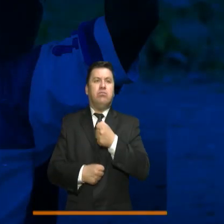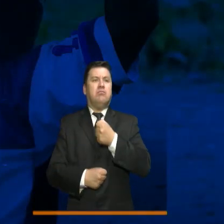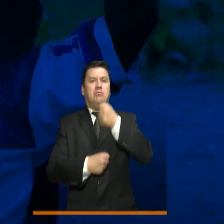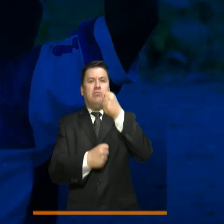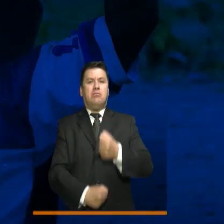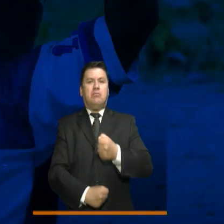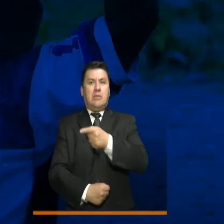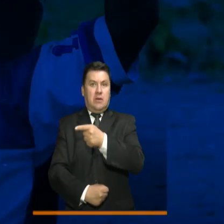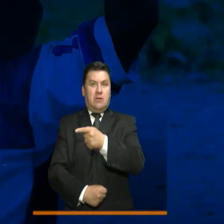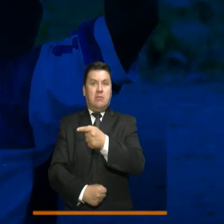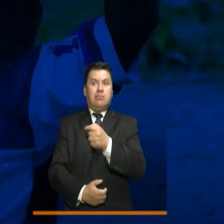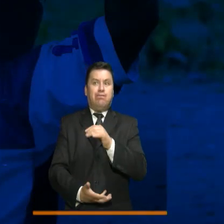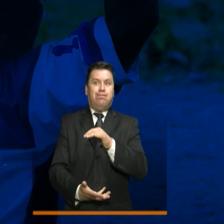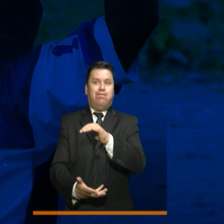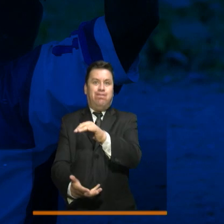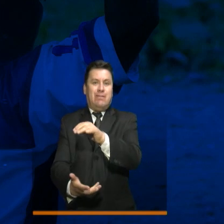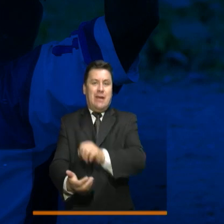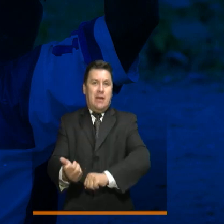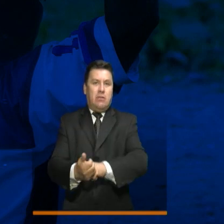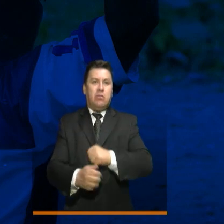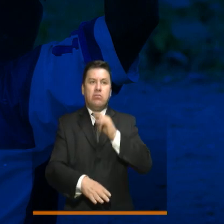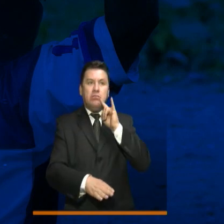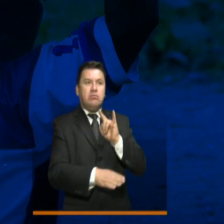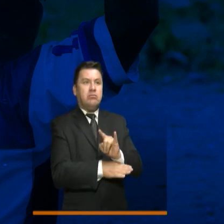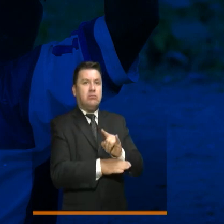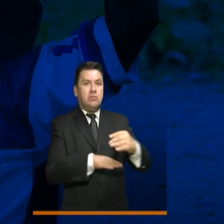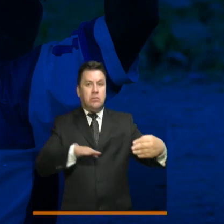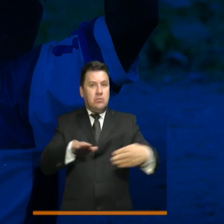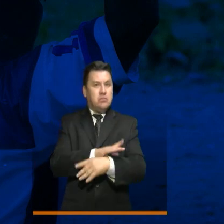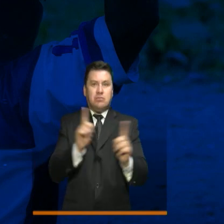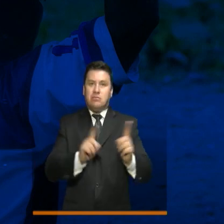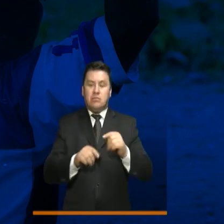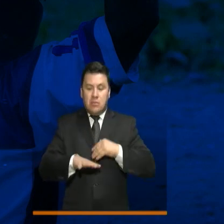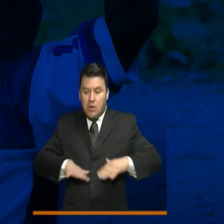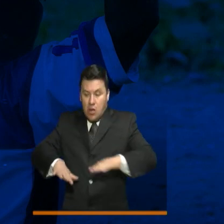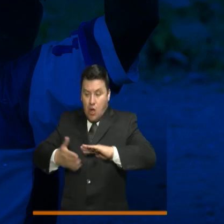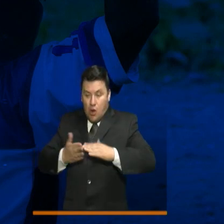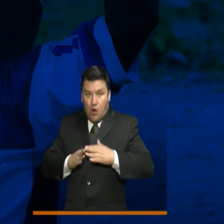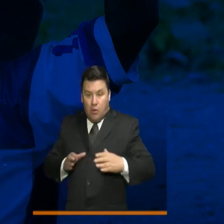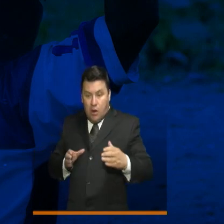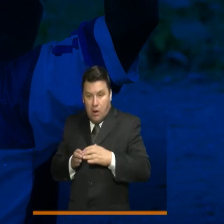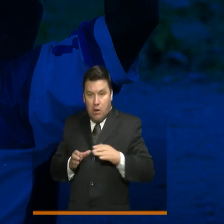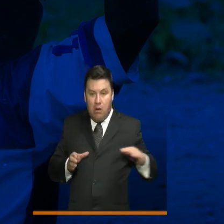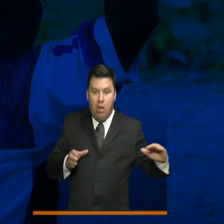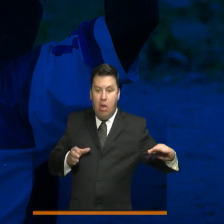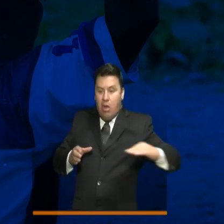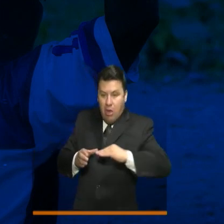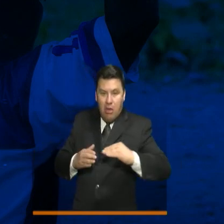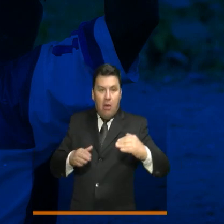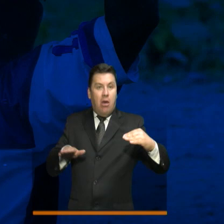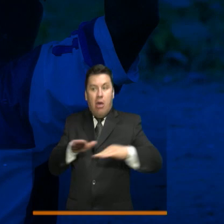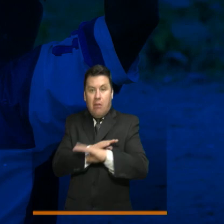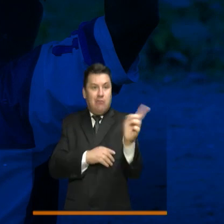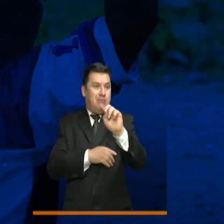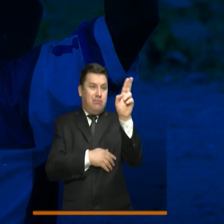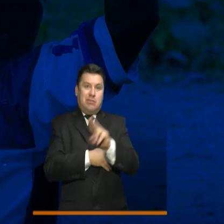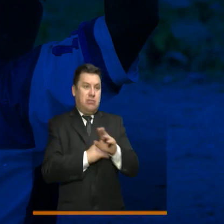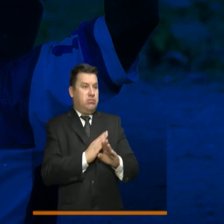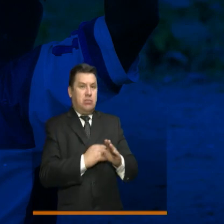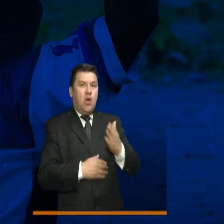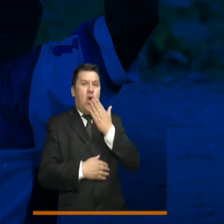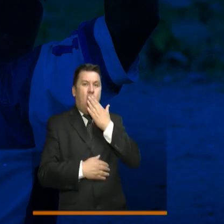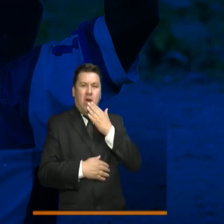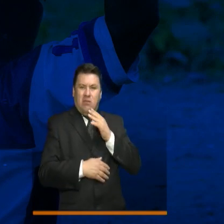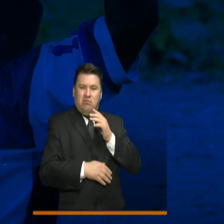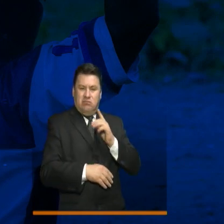Indígena? Porque ellos están haciendo guardia para que nadie entre a sus resguardos, a sus cabildos. Entonces, la necesidad de protegerlos